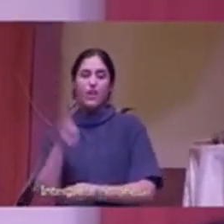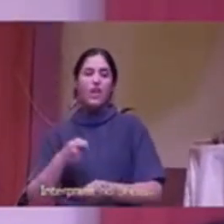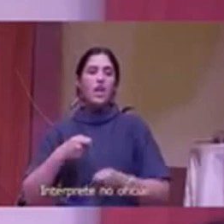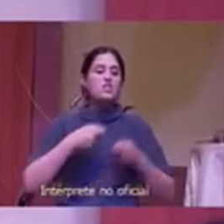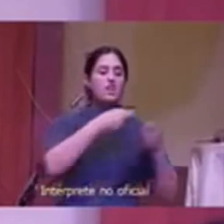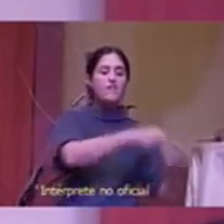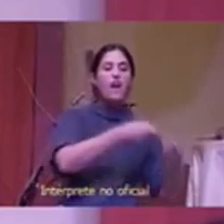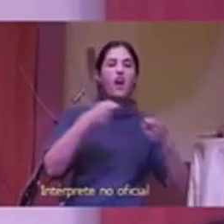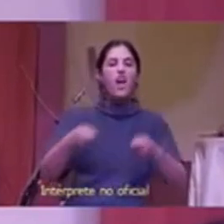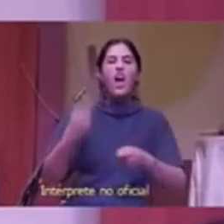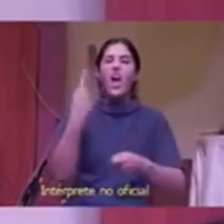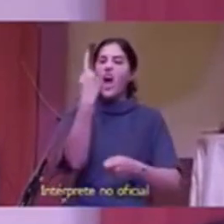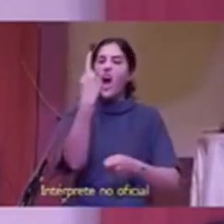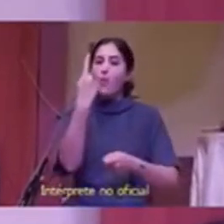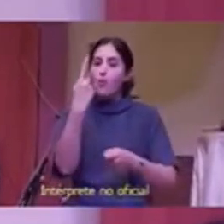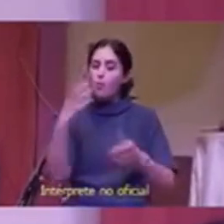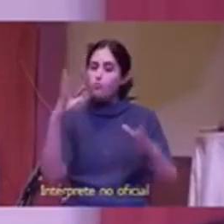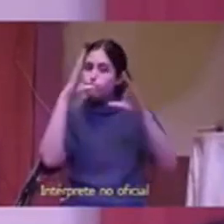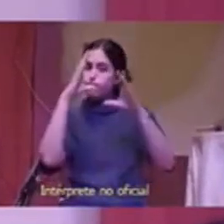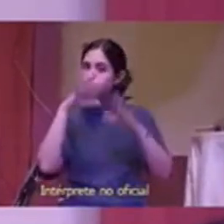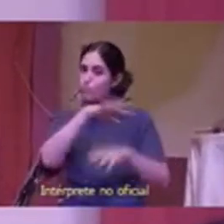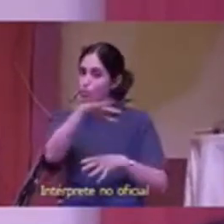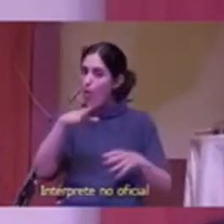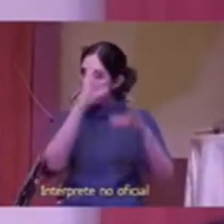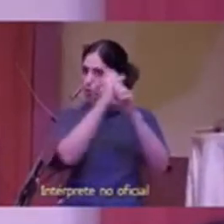luz ustedes